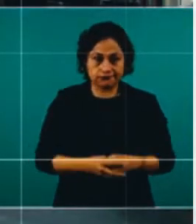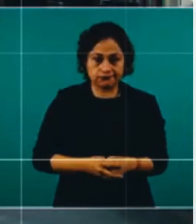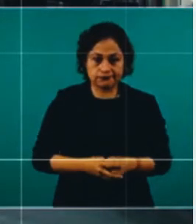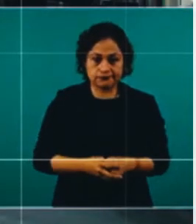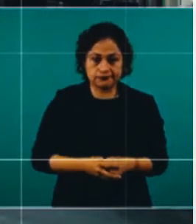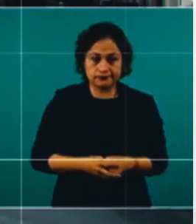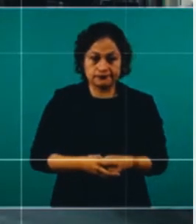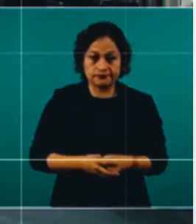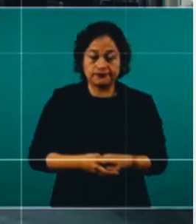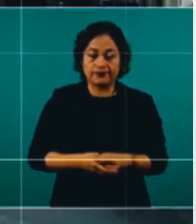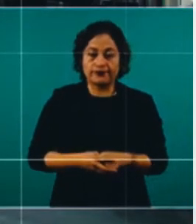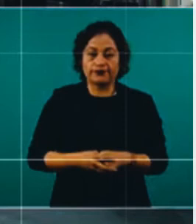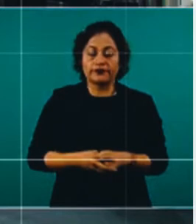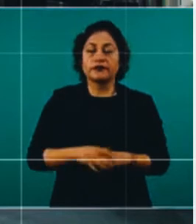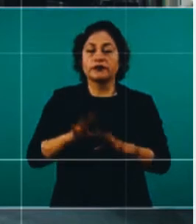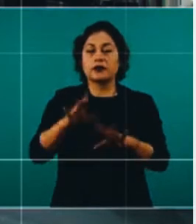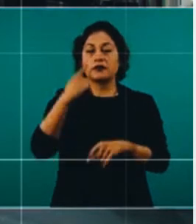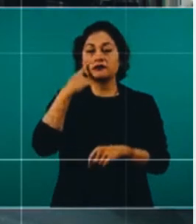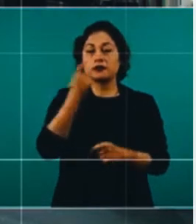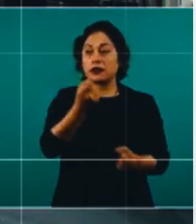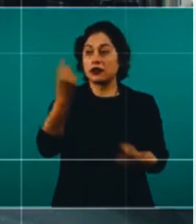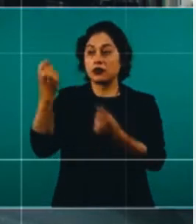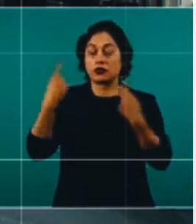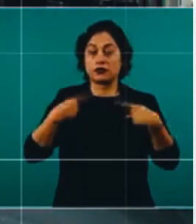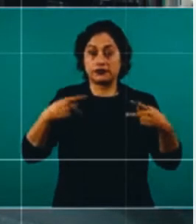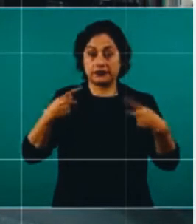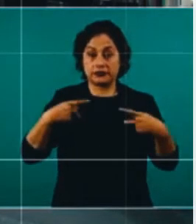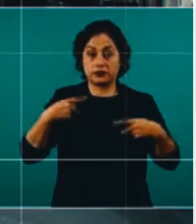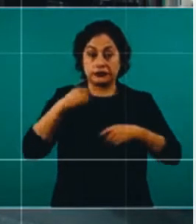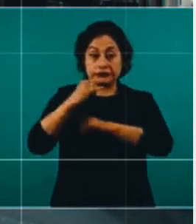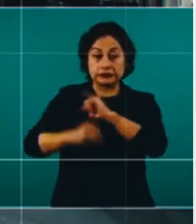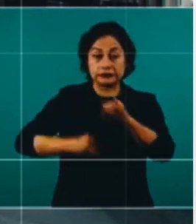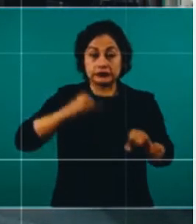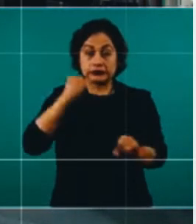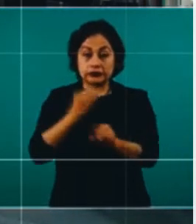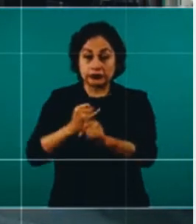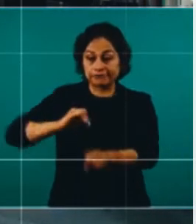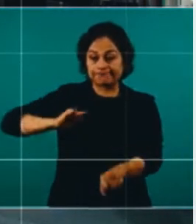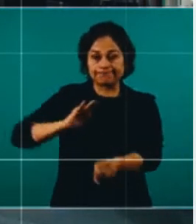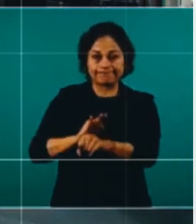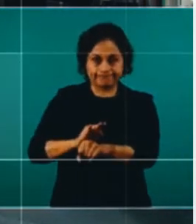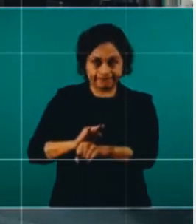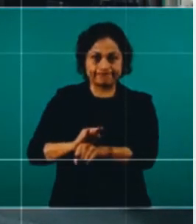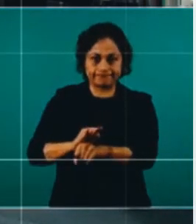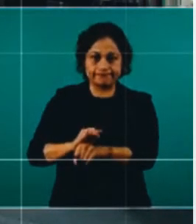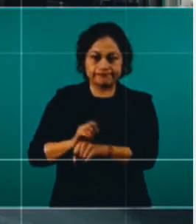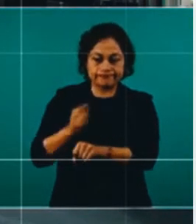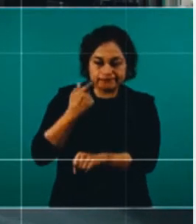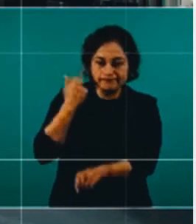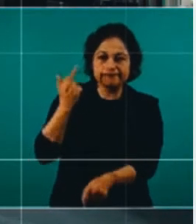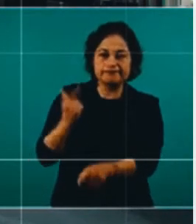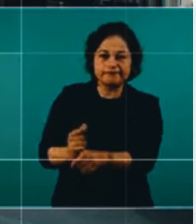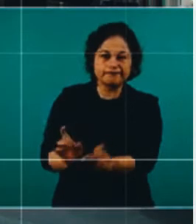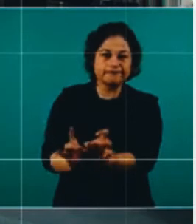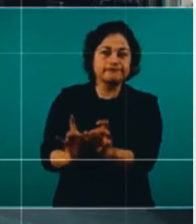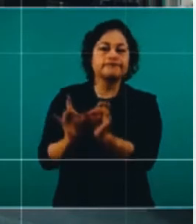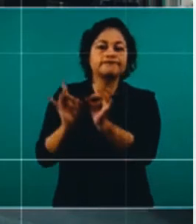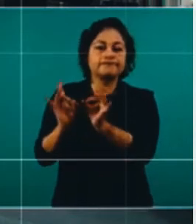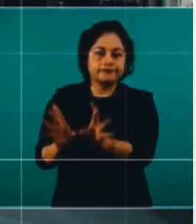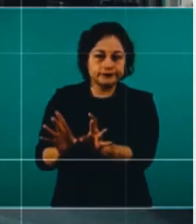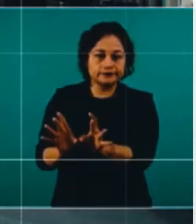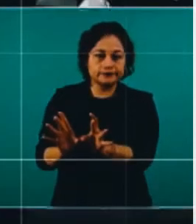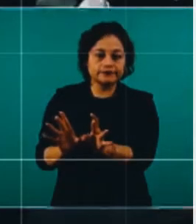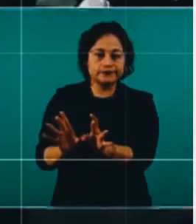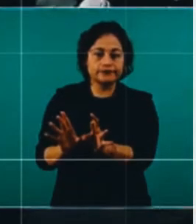algunos grupos ambientalistas y activistas internacionales sobre este incidente, ¿el gobierno de México revisaría su